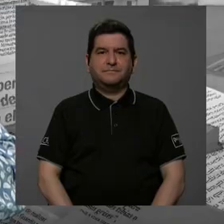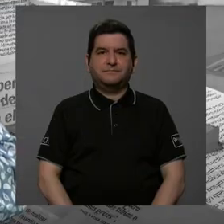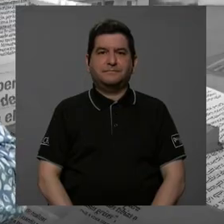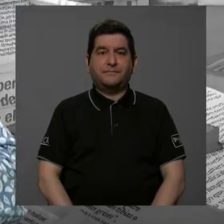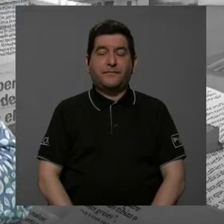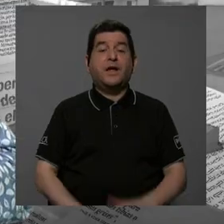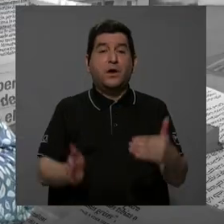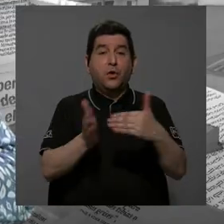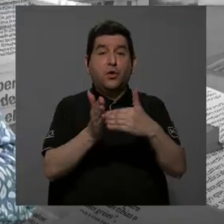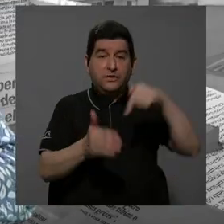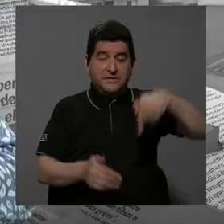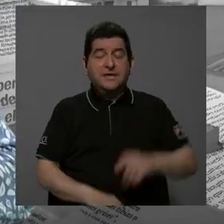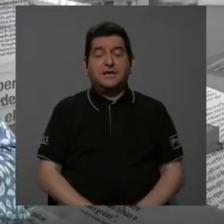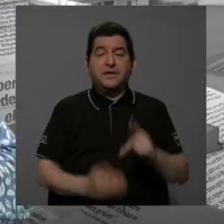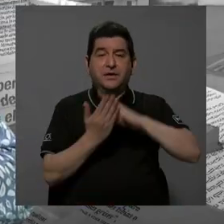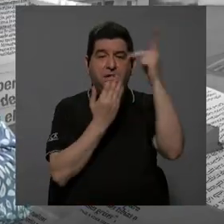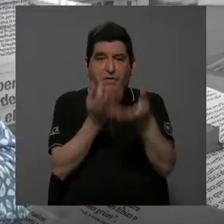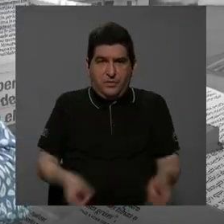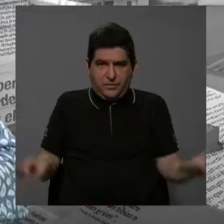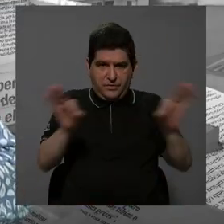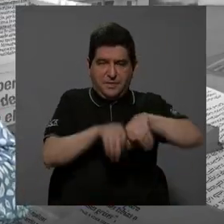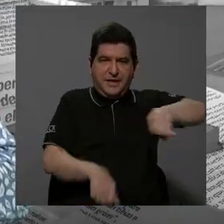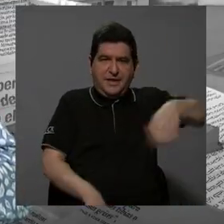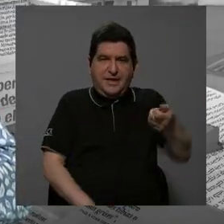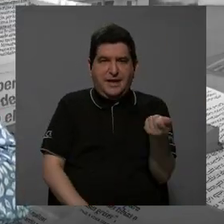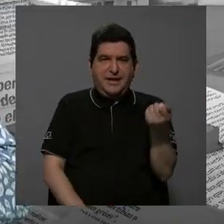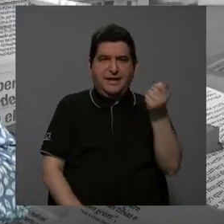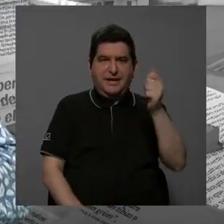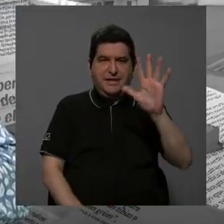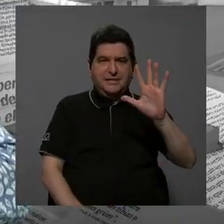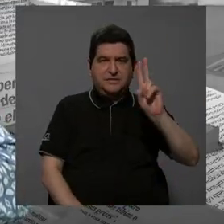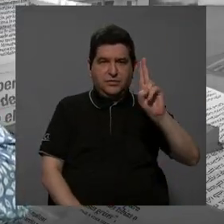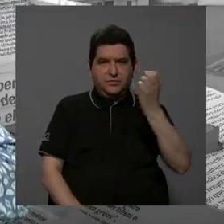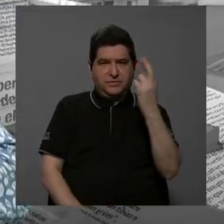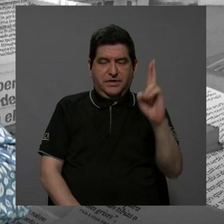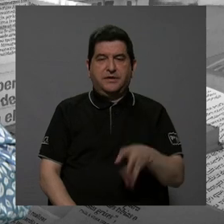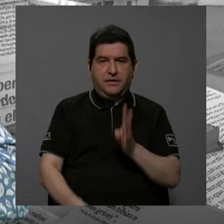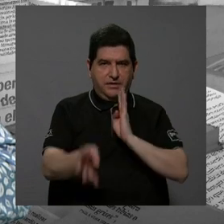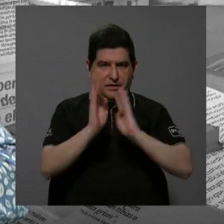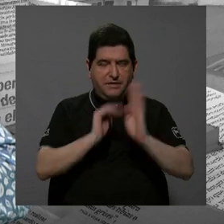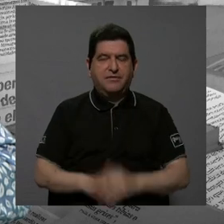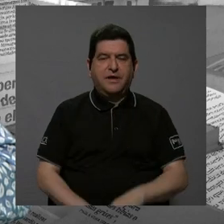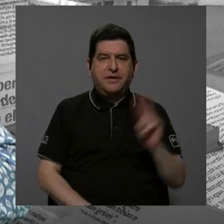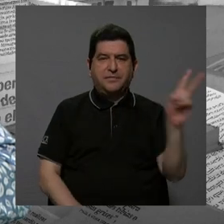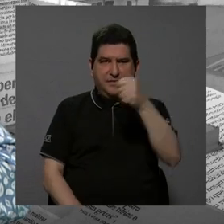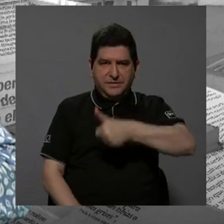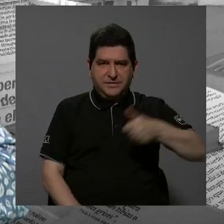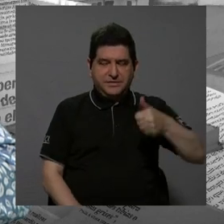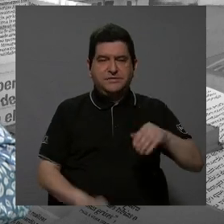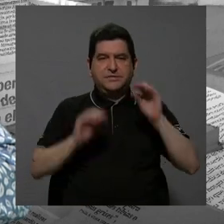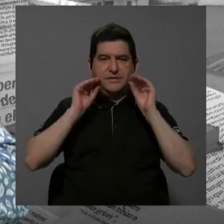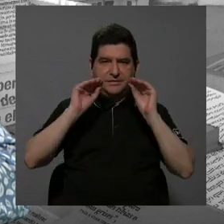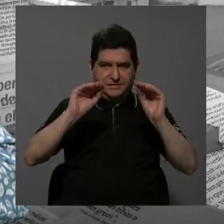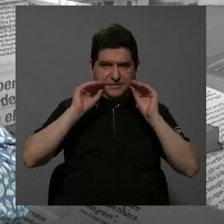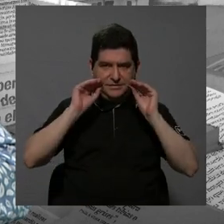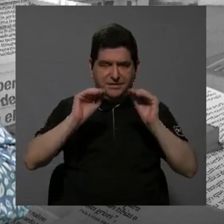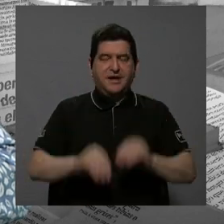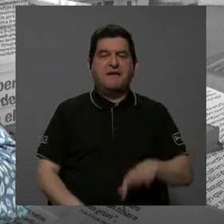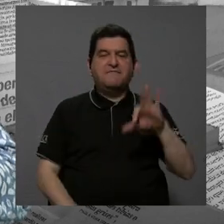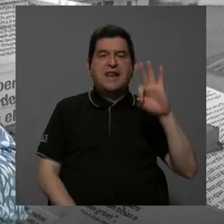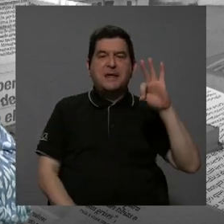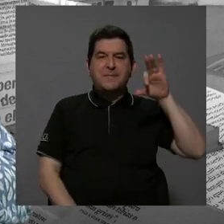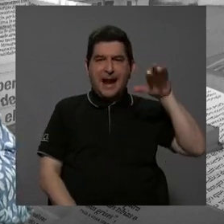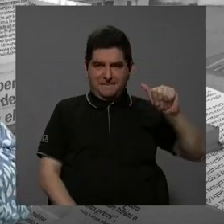Estamos de regreso con lo que importa aquí por Canal 15 UCR, conversando con el vicerector de docencia Felipe